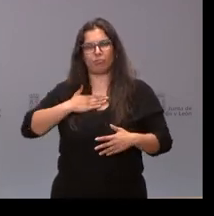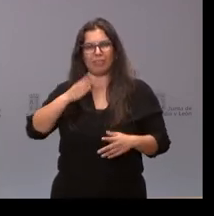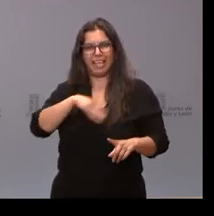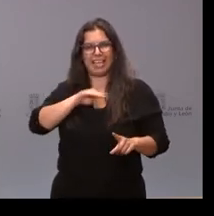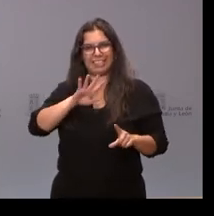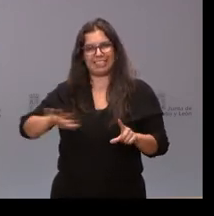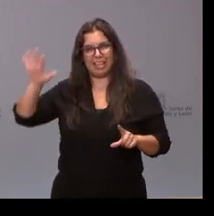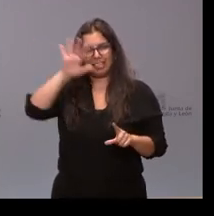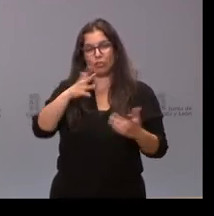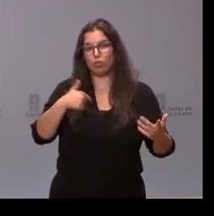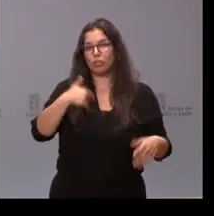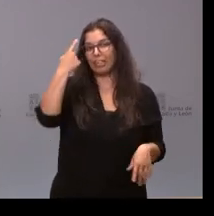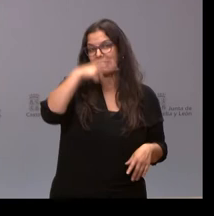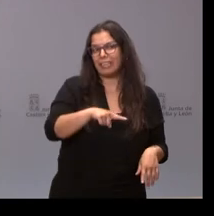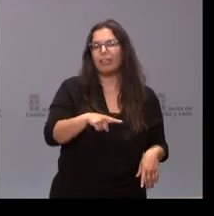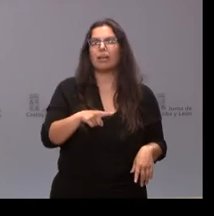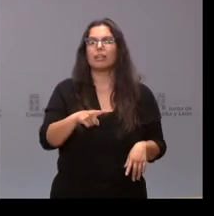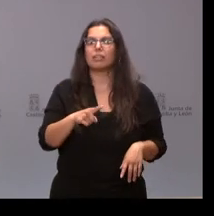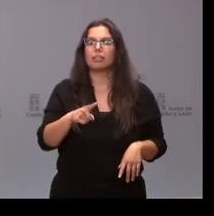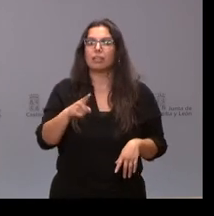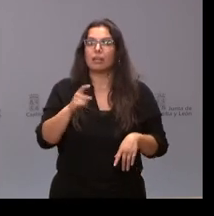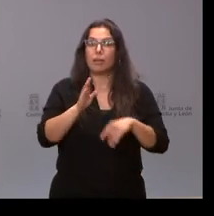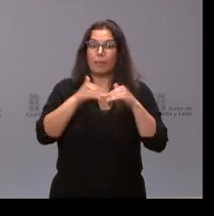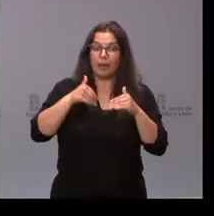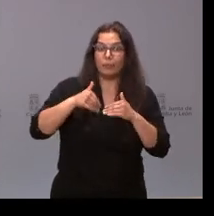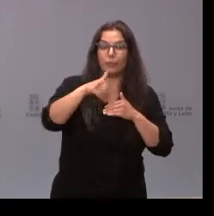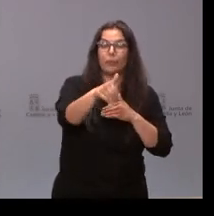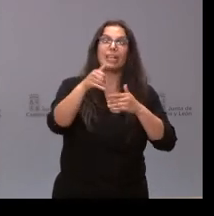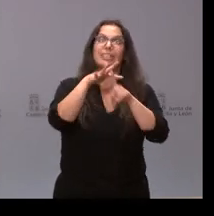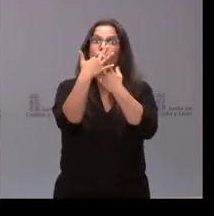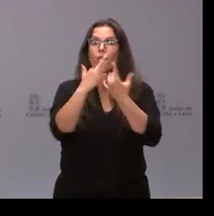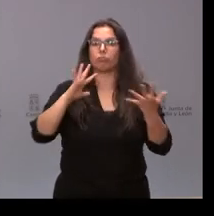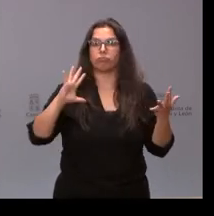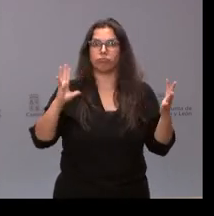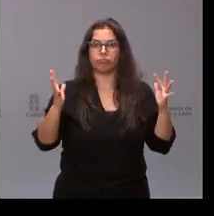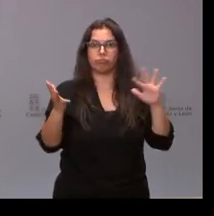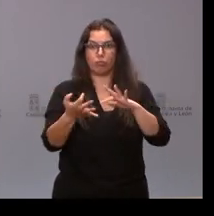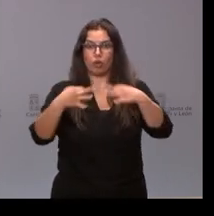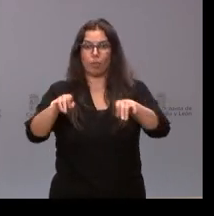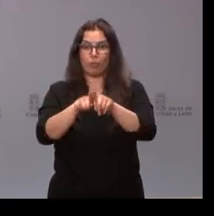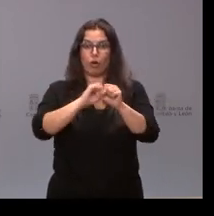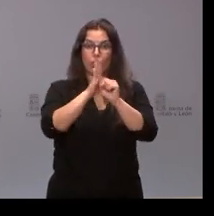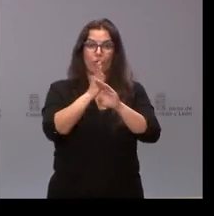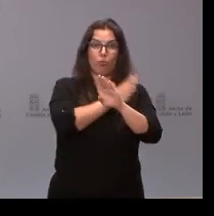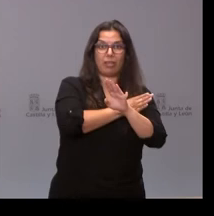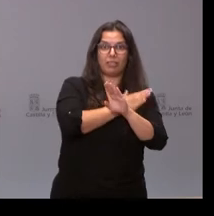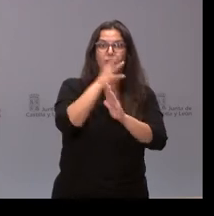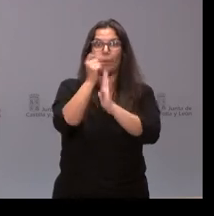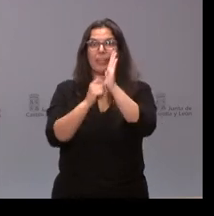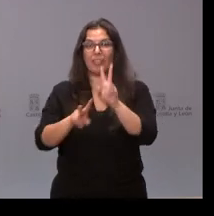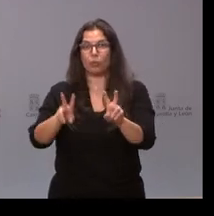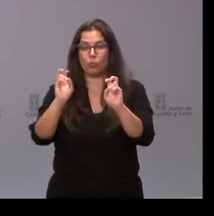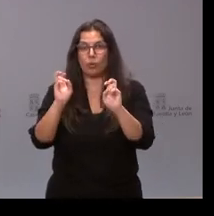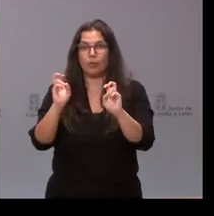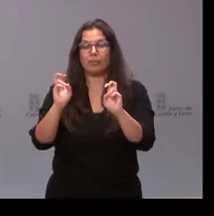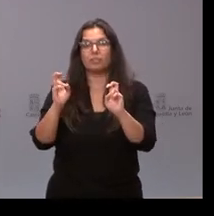conocer si será complicado volver a normalizar esta situación, como antes de la pandemia, con las nuevas medidas que ha adoptado el